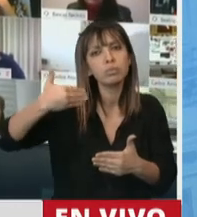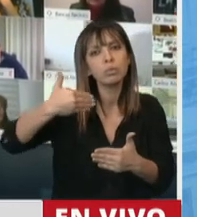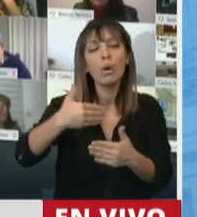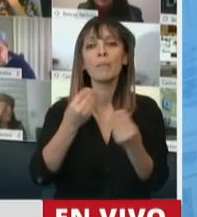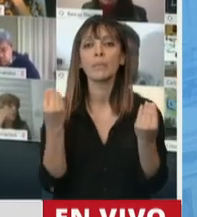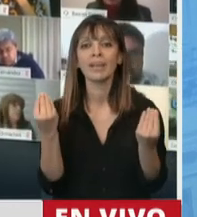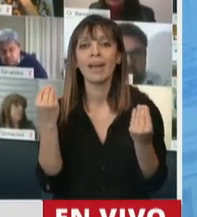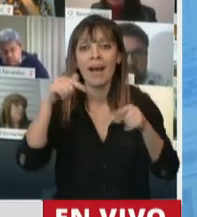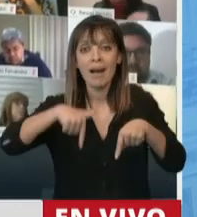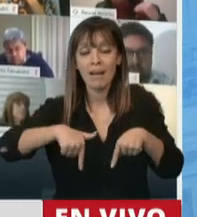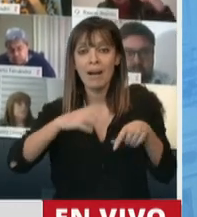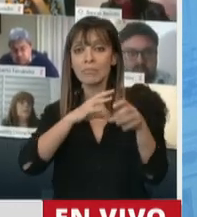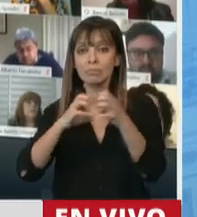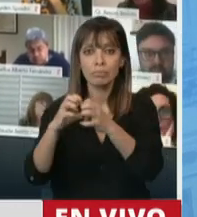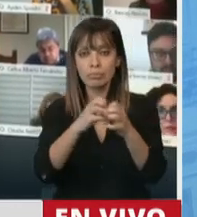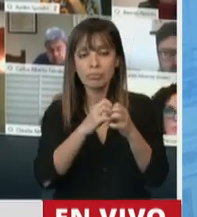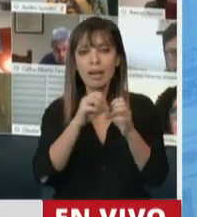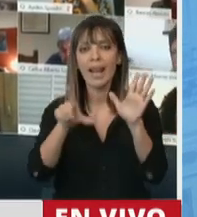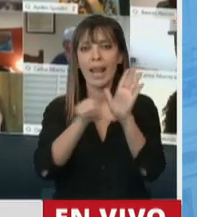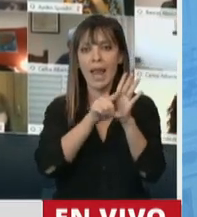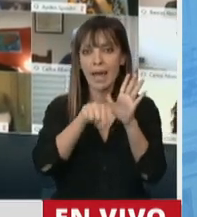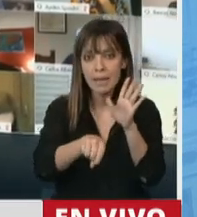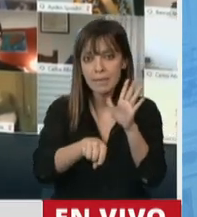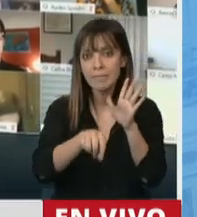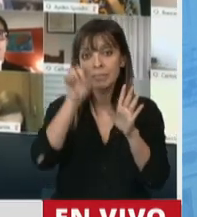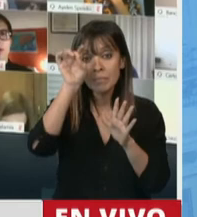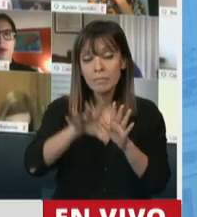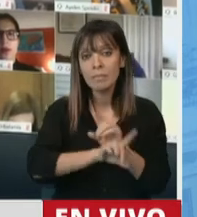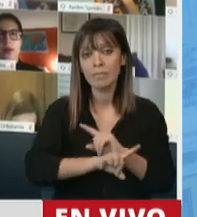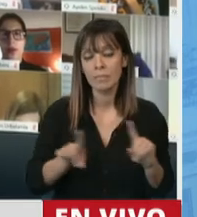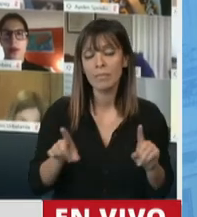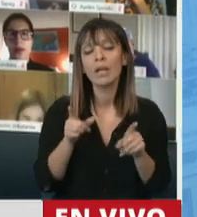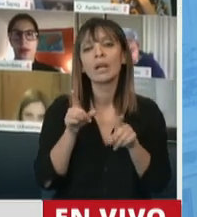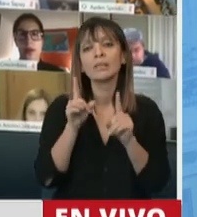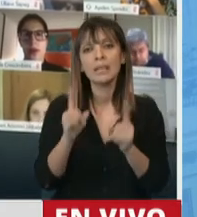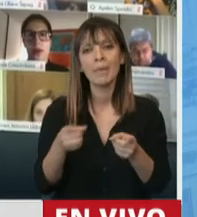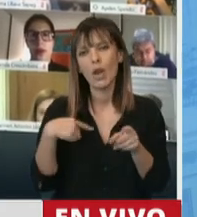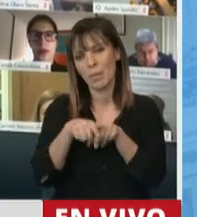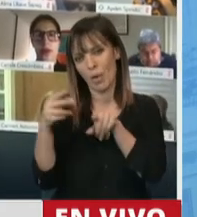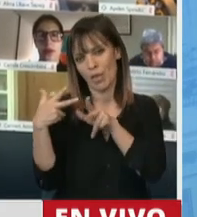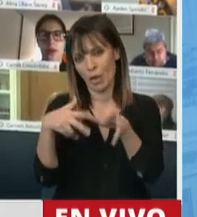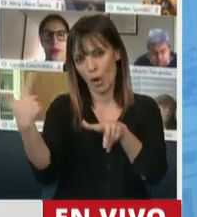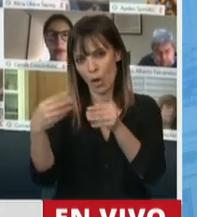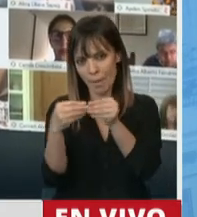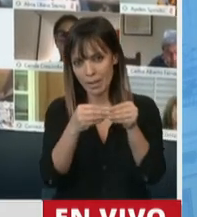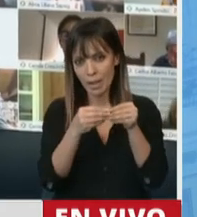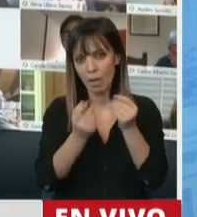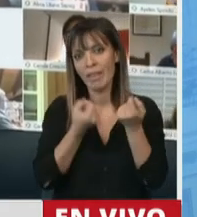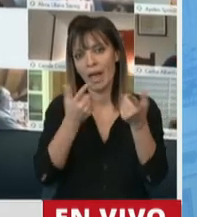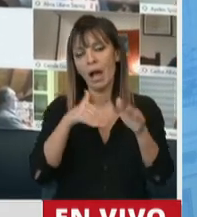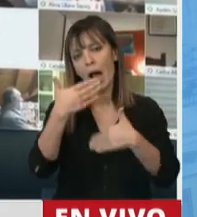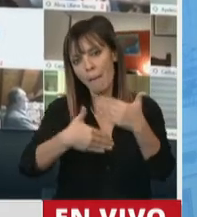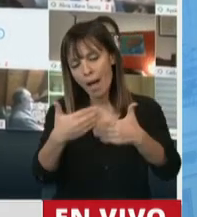no solamente aquí estamos tratando esta ley que, como bien se ha dicho aquí, pone un paso